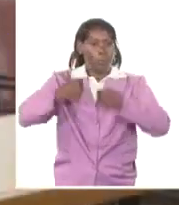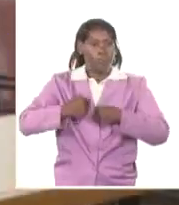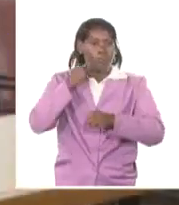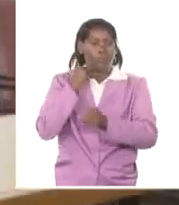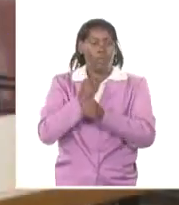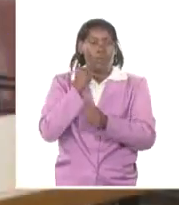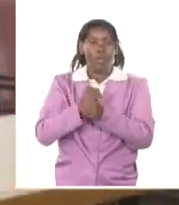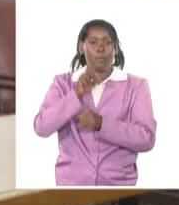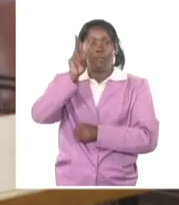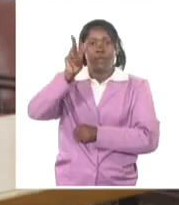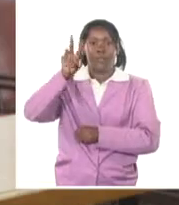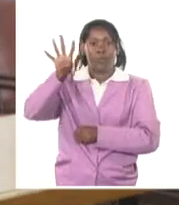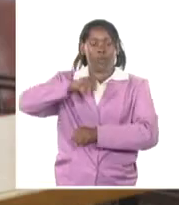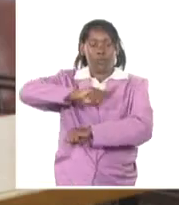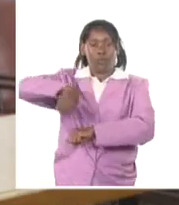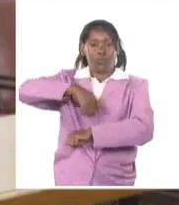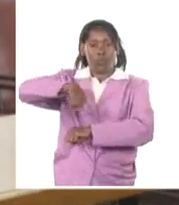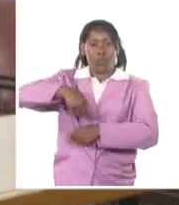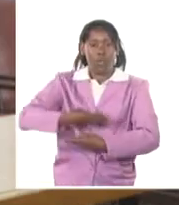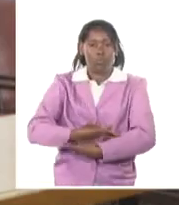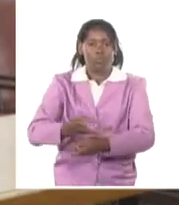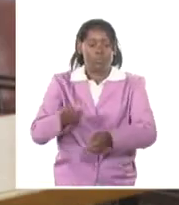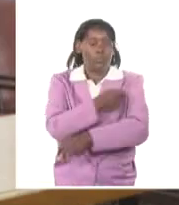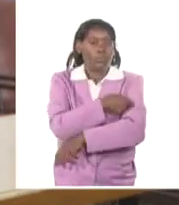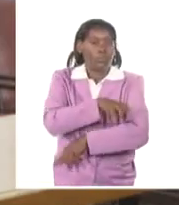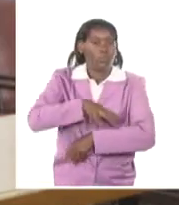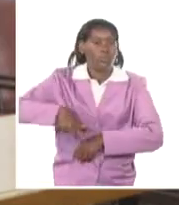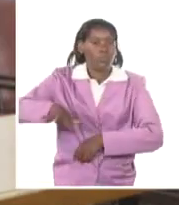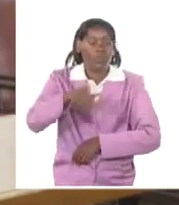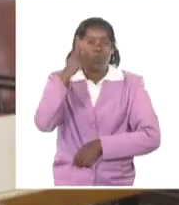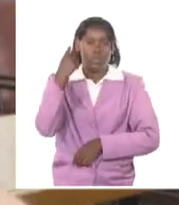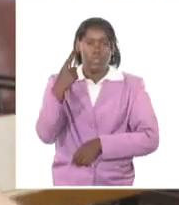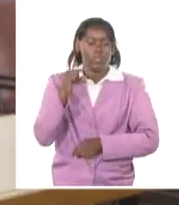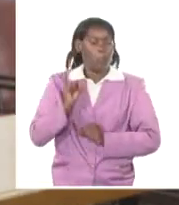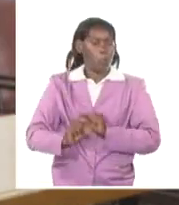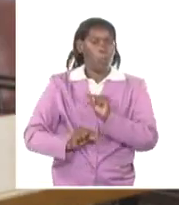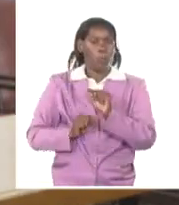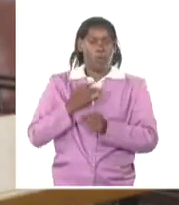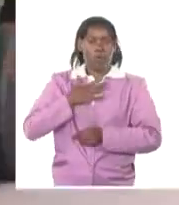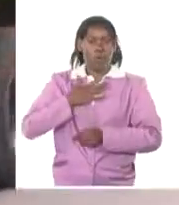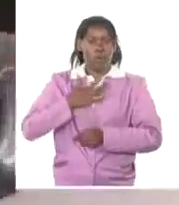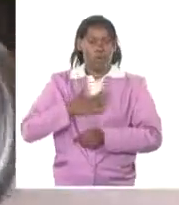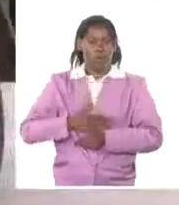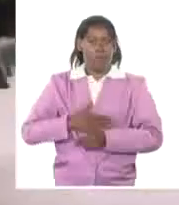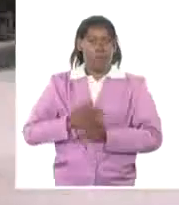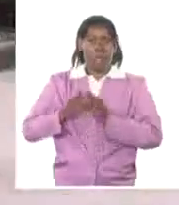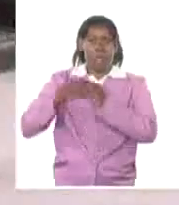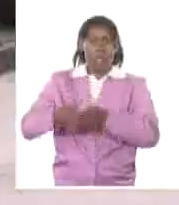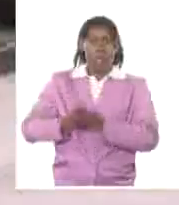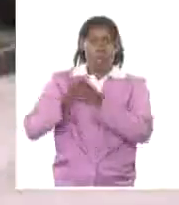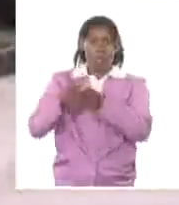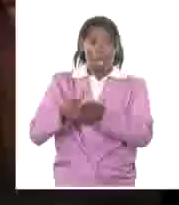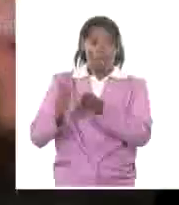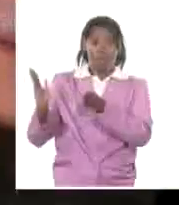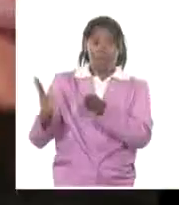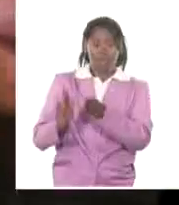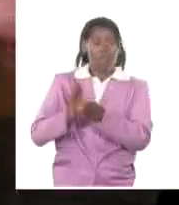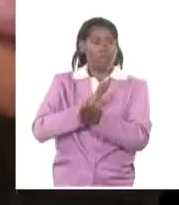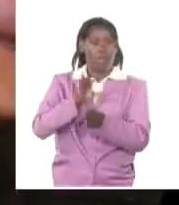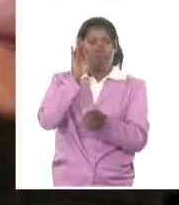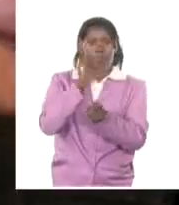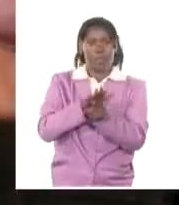una crisis del gas licuado y bueno, se actuó y se pudo recuperar. Desde que llegue el barco hasta que ya